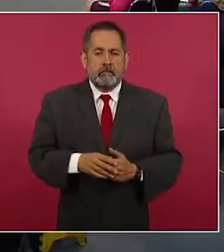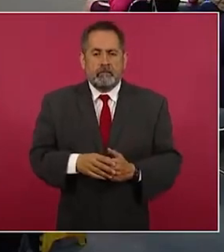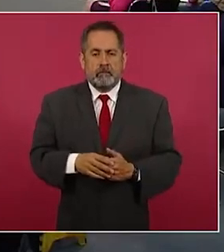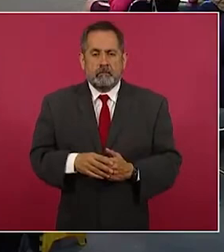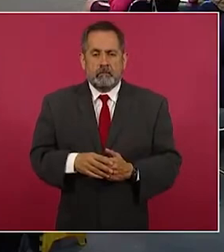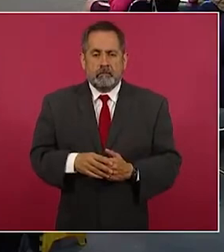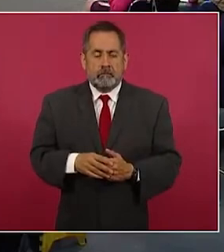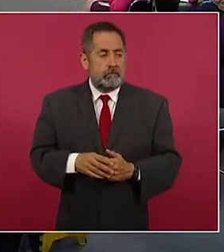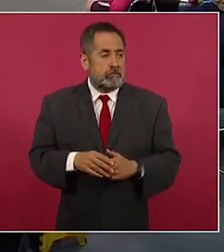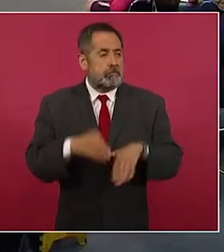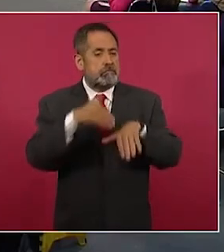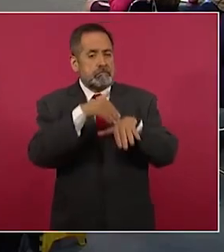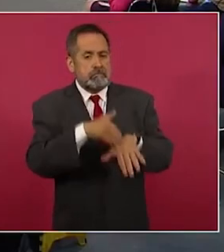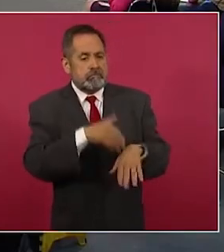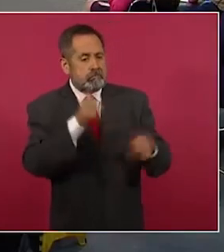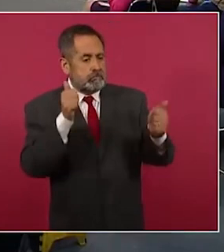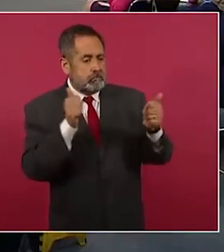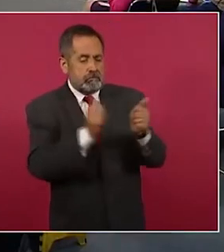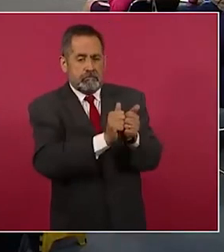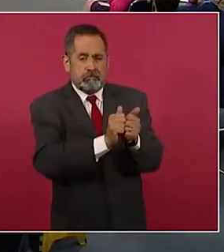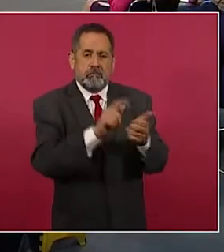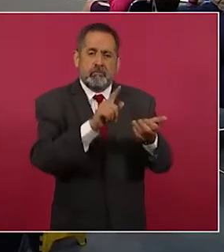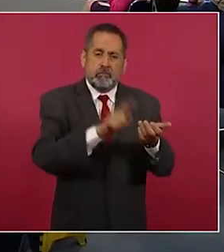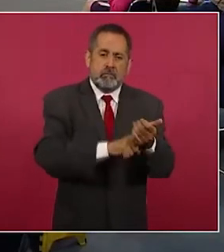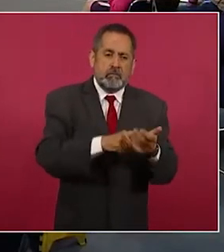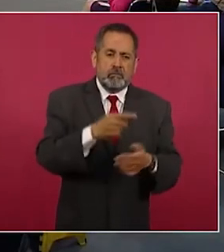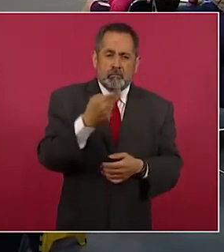adhirieron al huertismo,